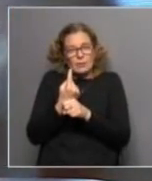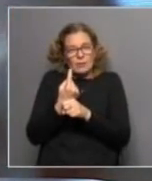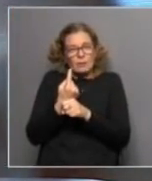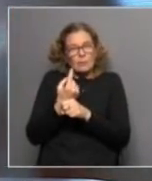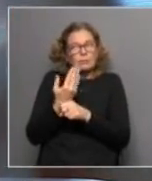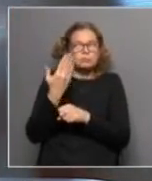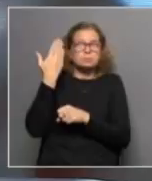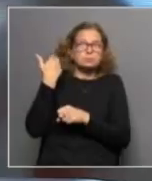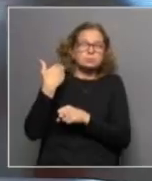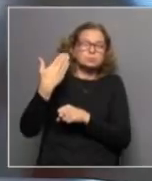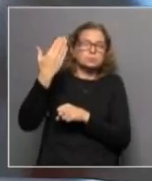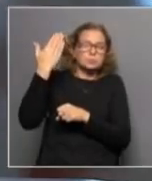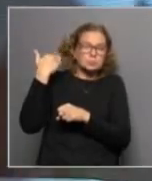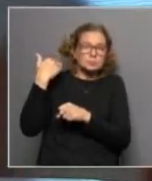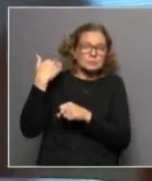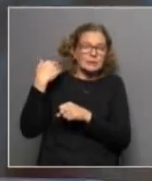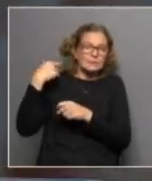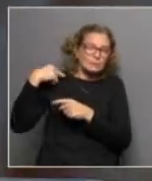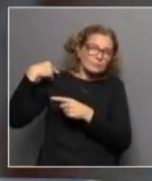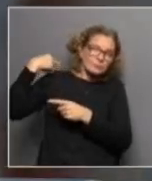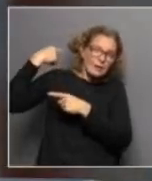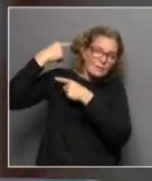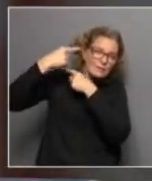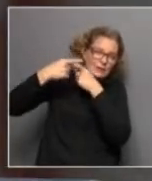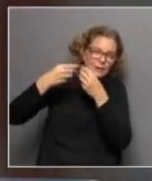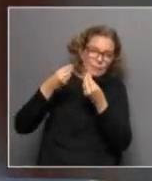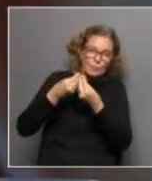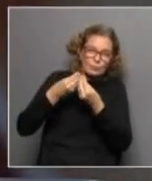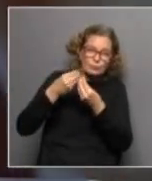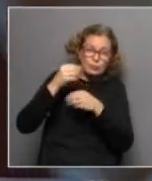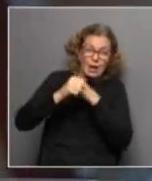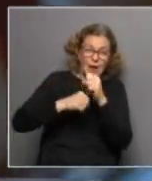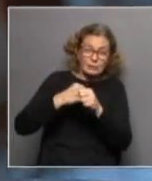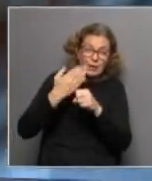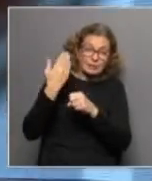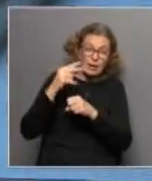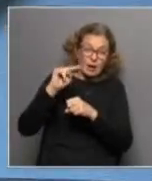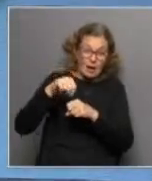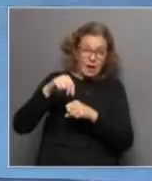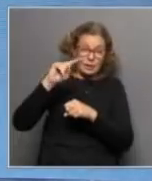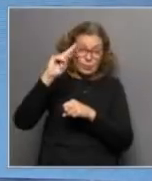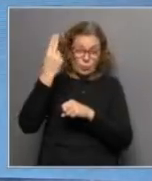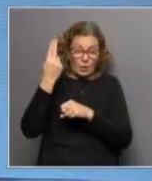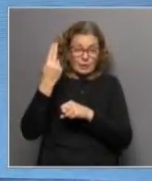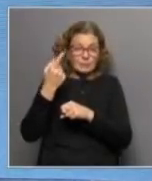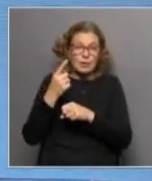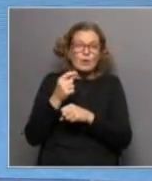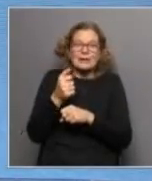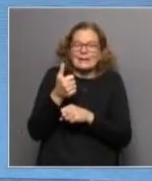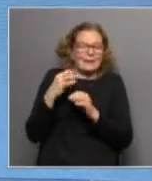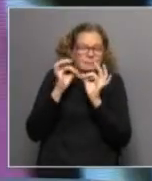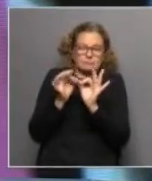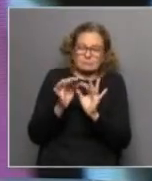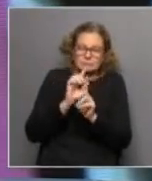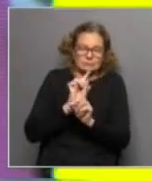muchísimo tiempo. Es una tendencia de muy larga data en Uruguay y que no es reciente. Es